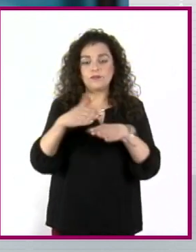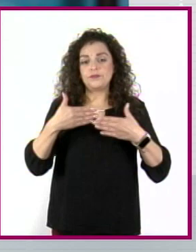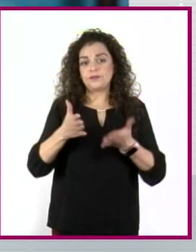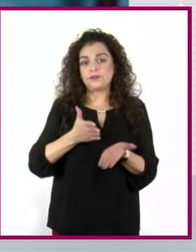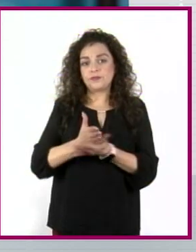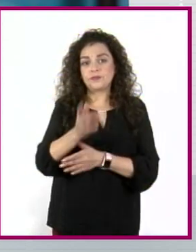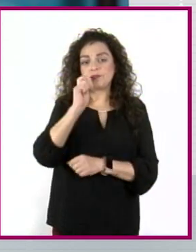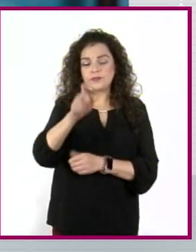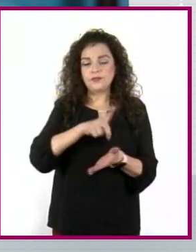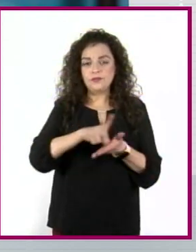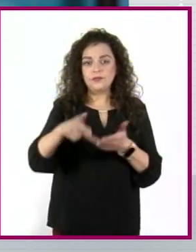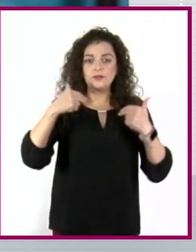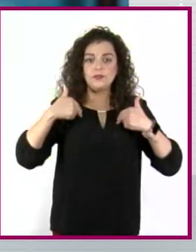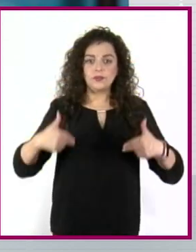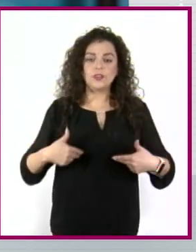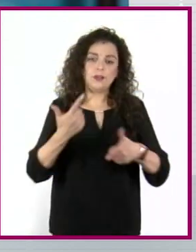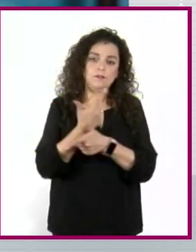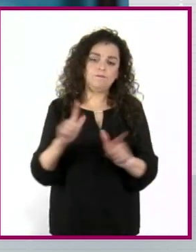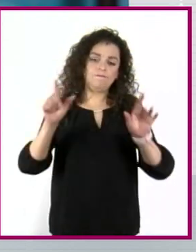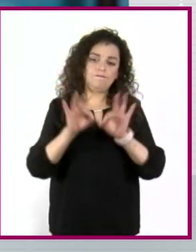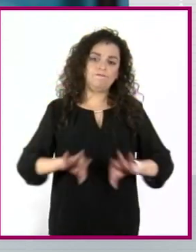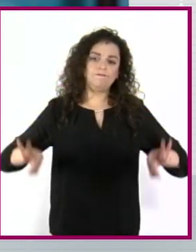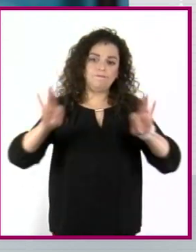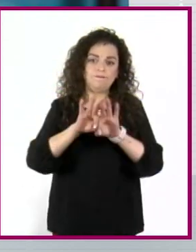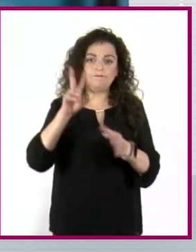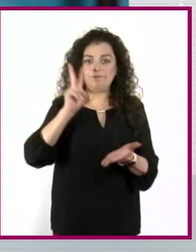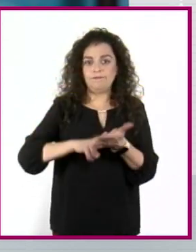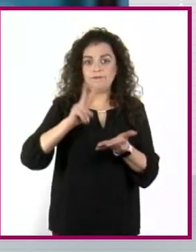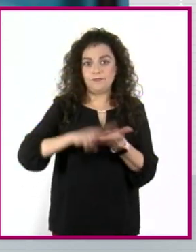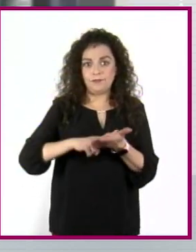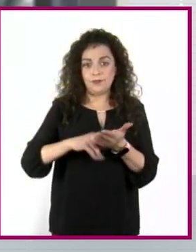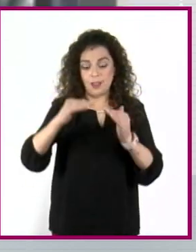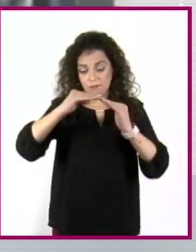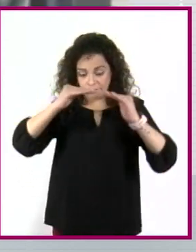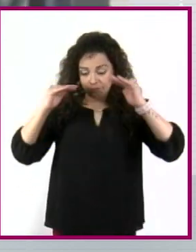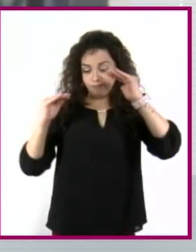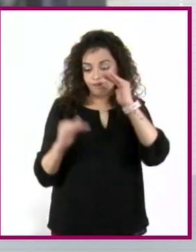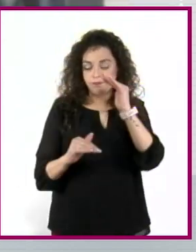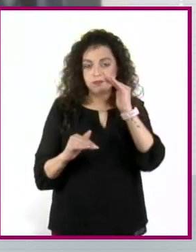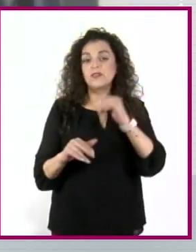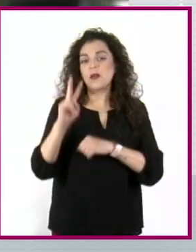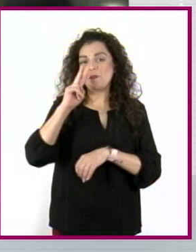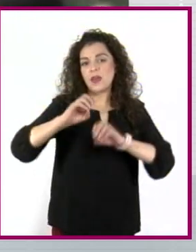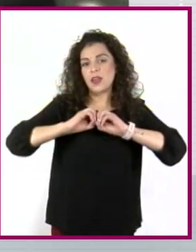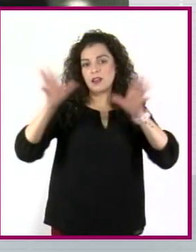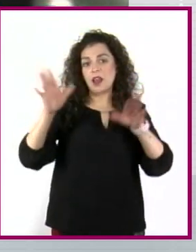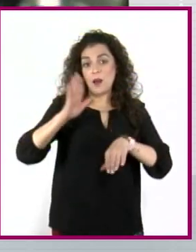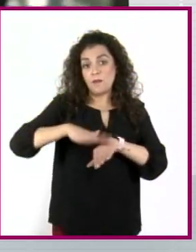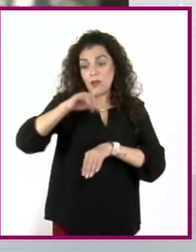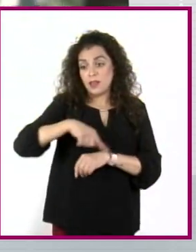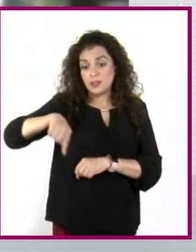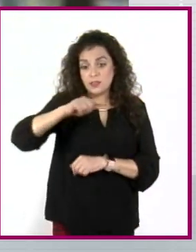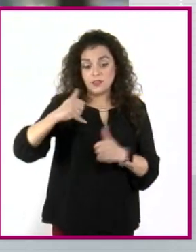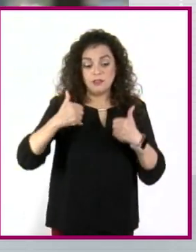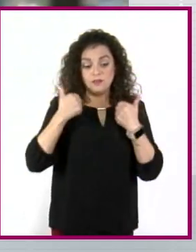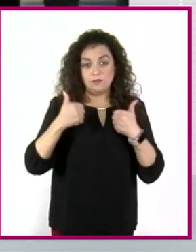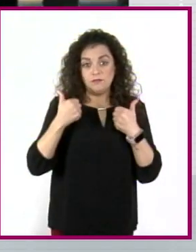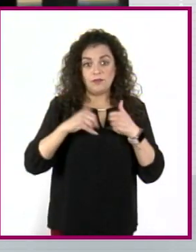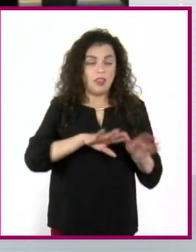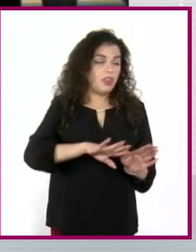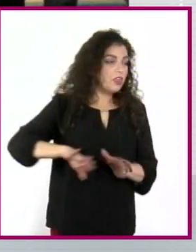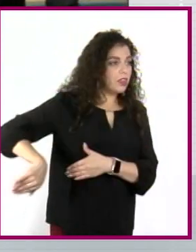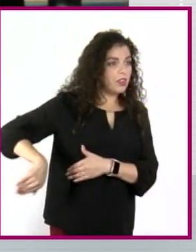derechos humanos y las libertades fundamentales. Estas desigualdades se manifiestan cada vez más en las juventudes que no son consideradas,